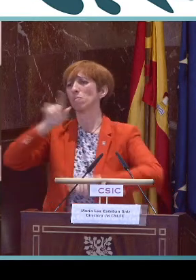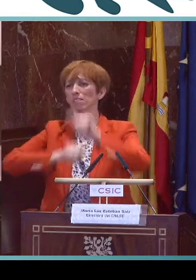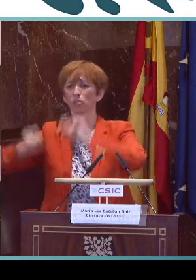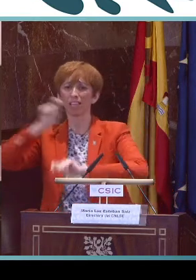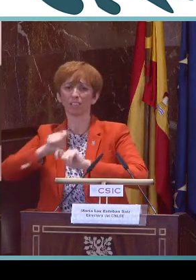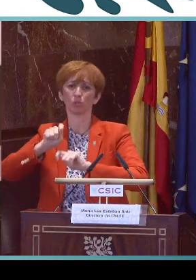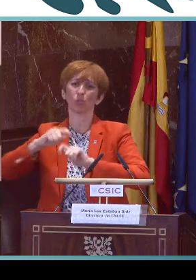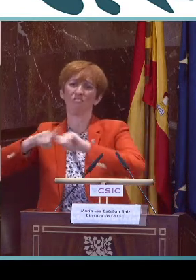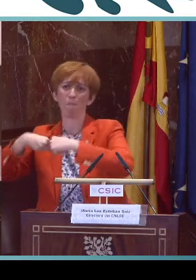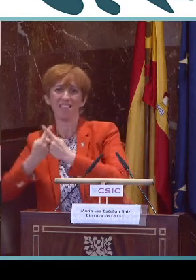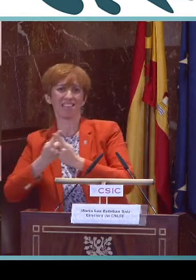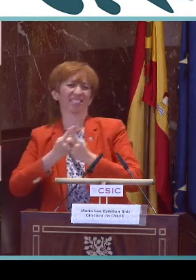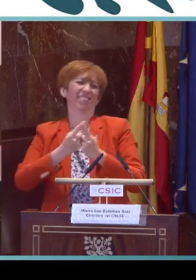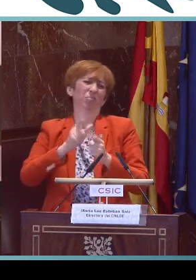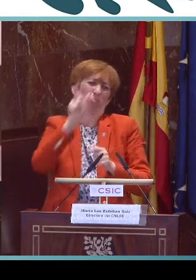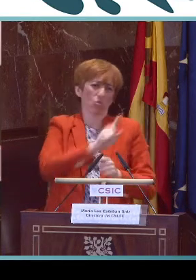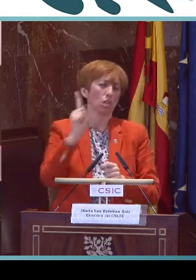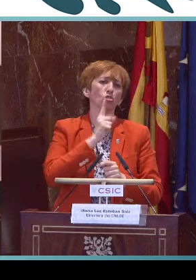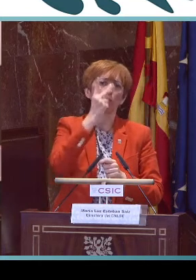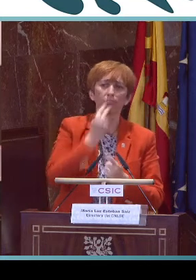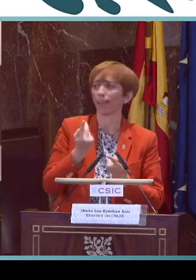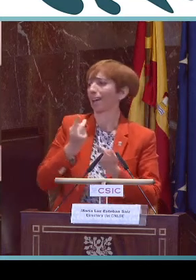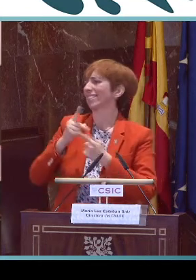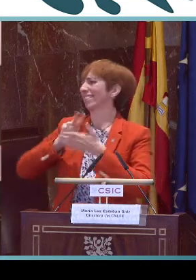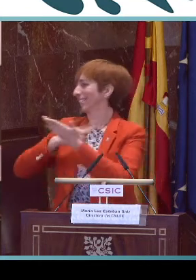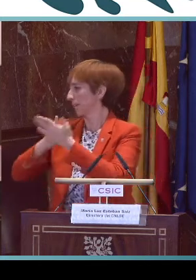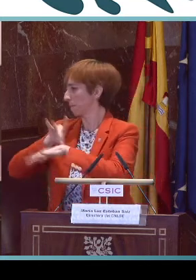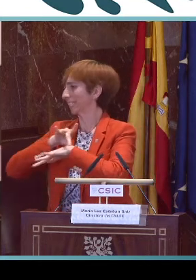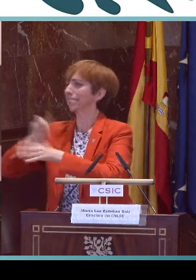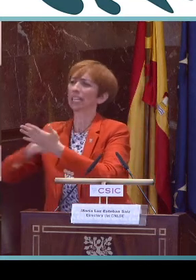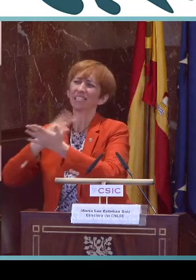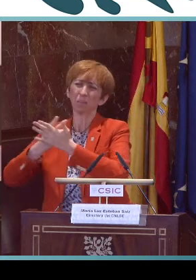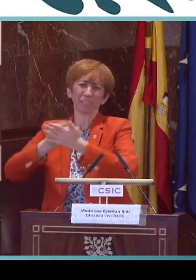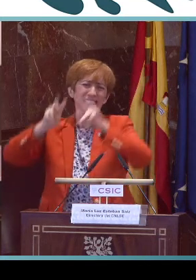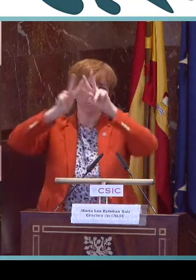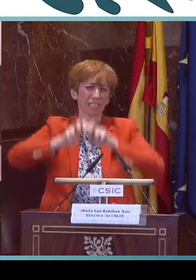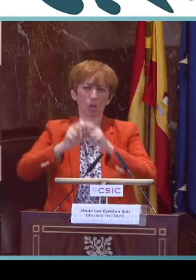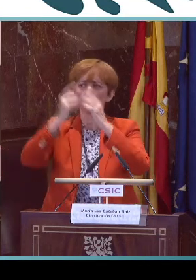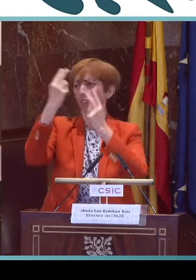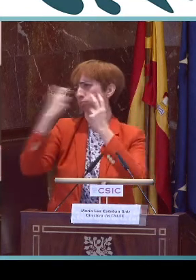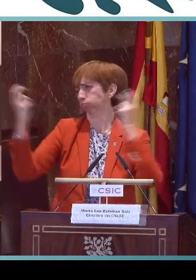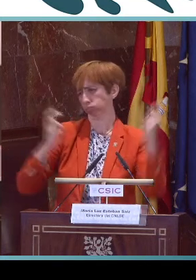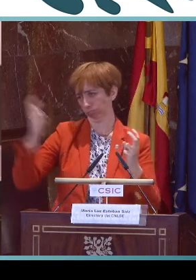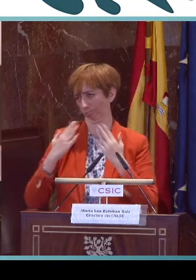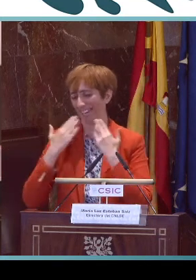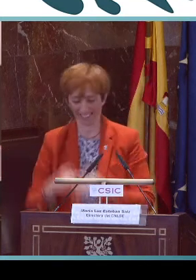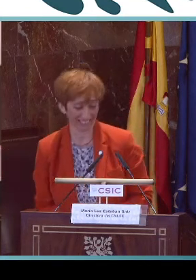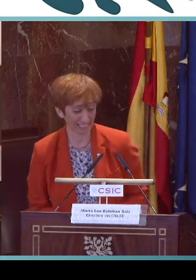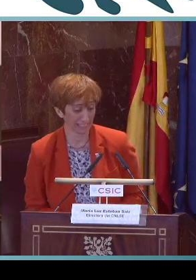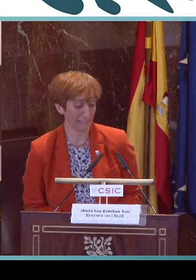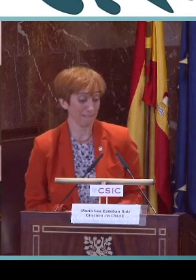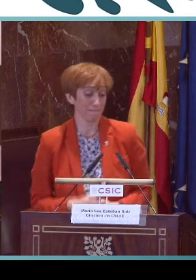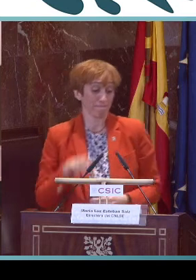asociaciones de personas sordas, del movimiento asociativo de familias, de personas sordociegas, a los intérpretes y guías, intérpretes,